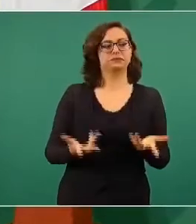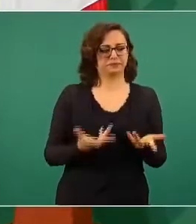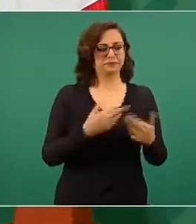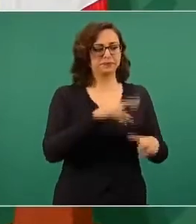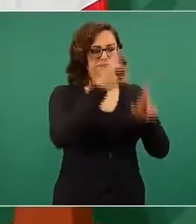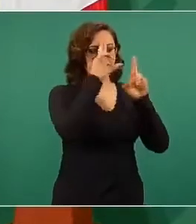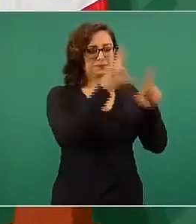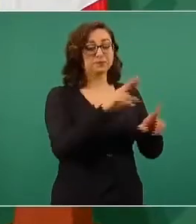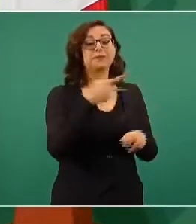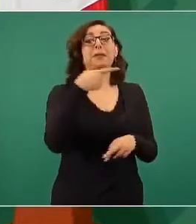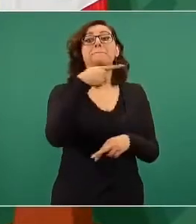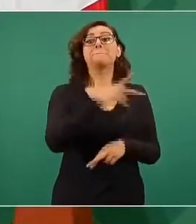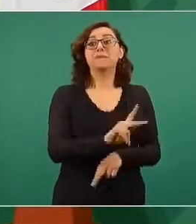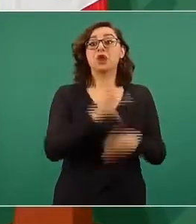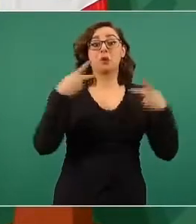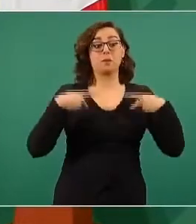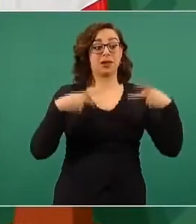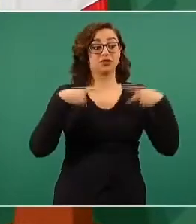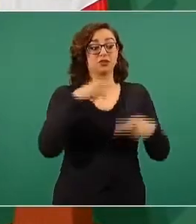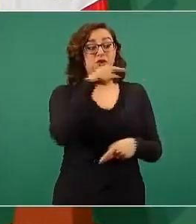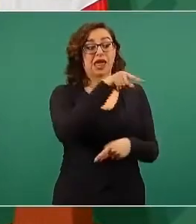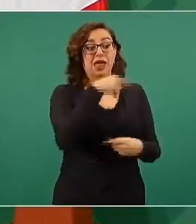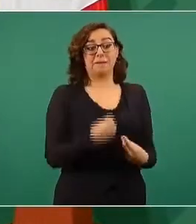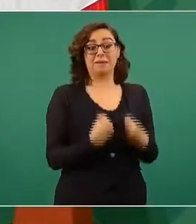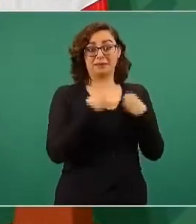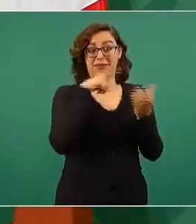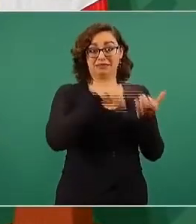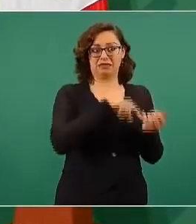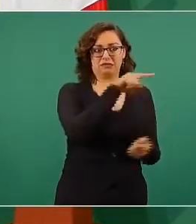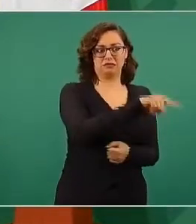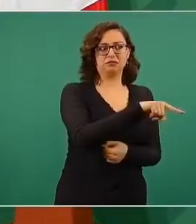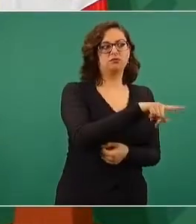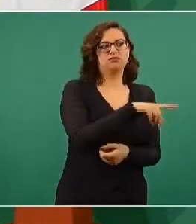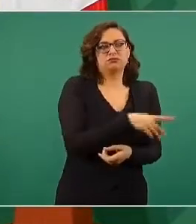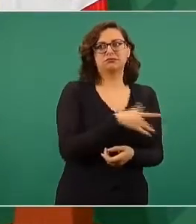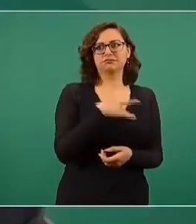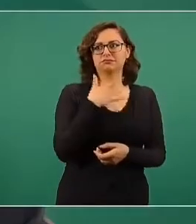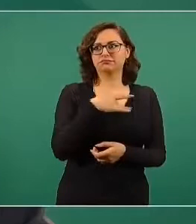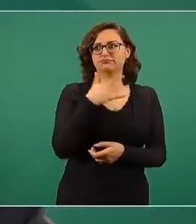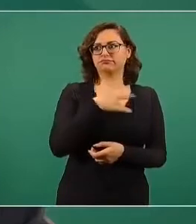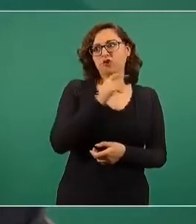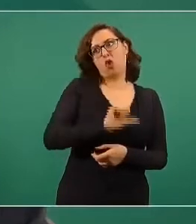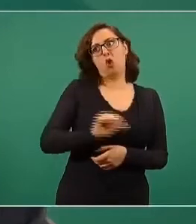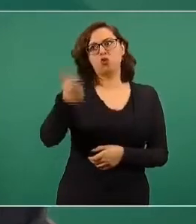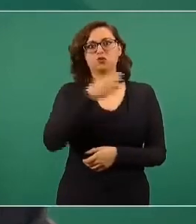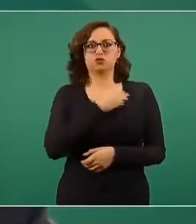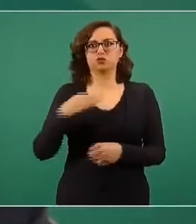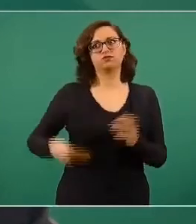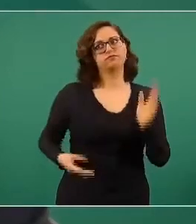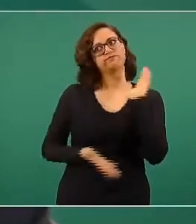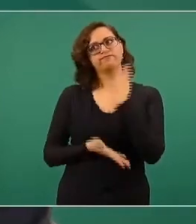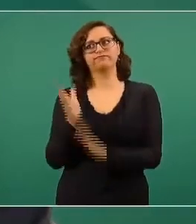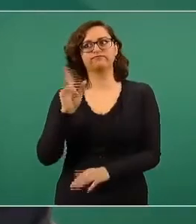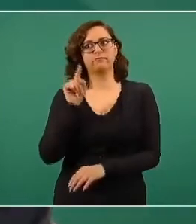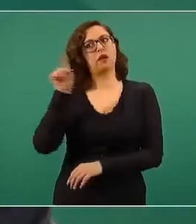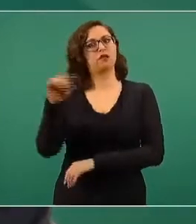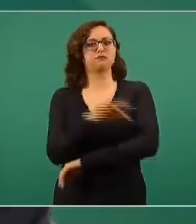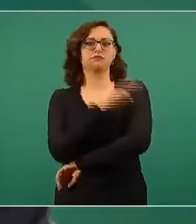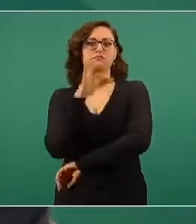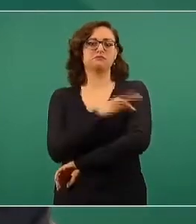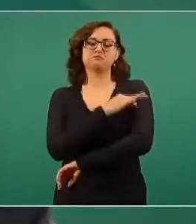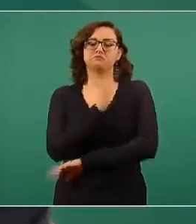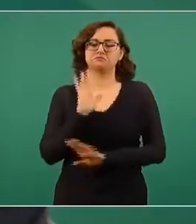insisto, todo es por convencimiento, persuadir,